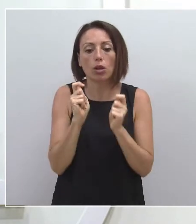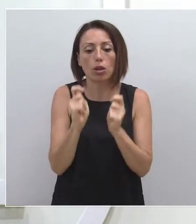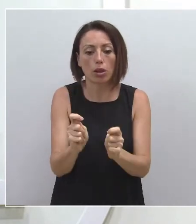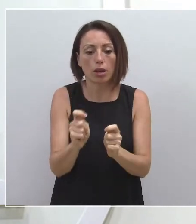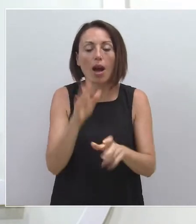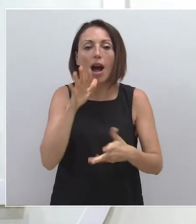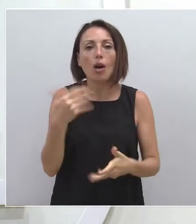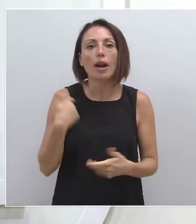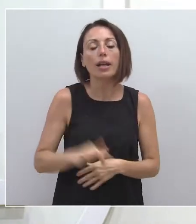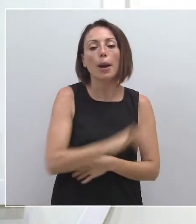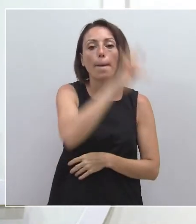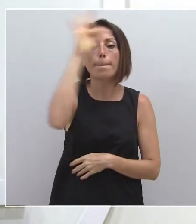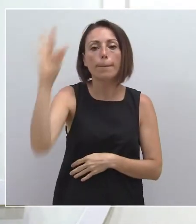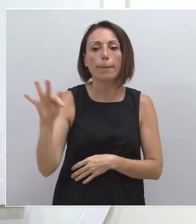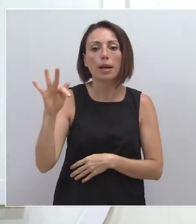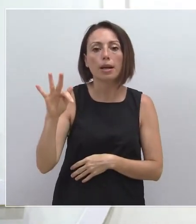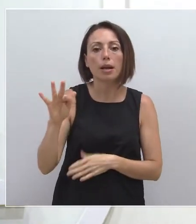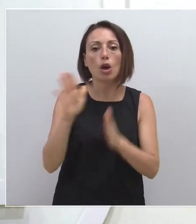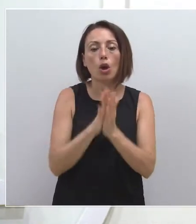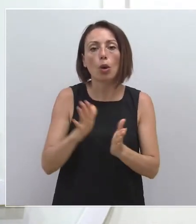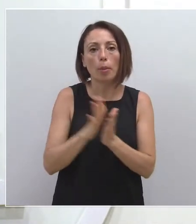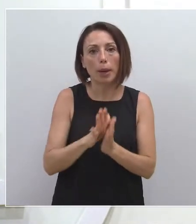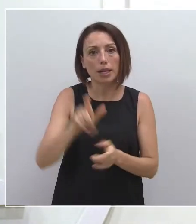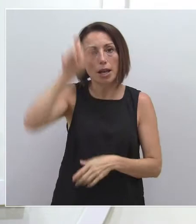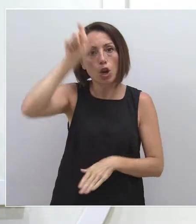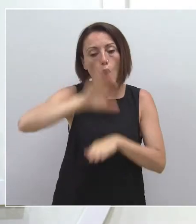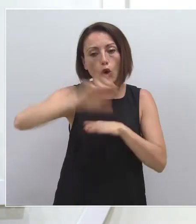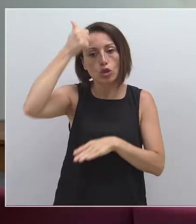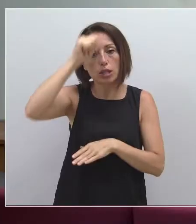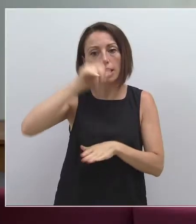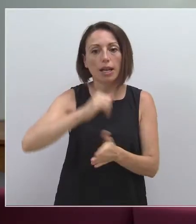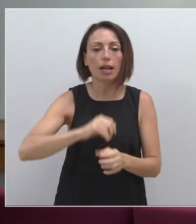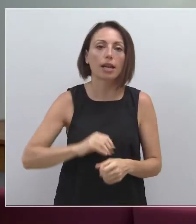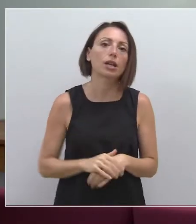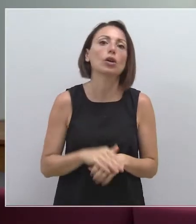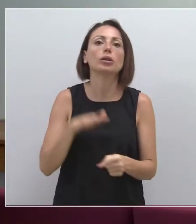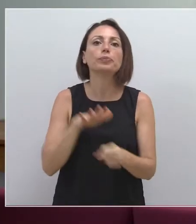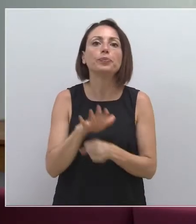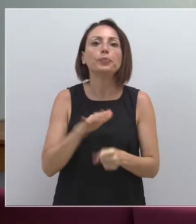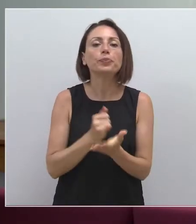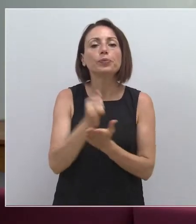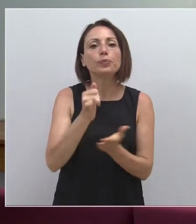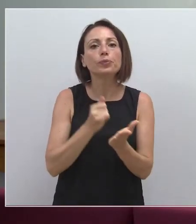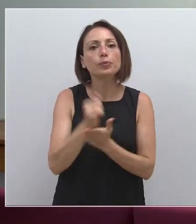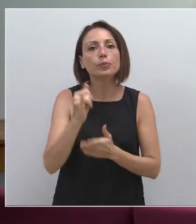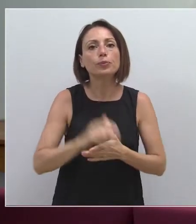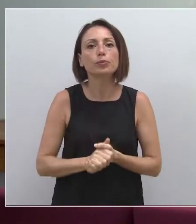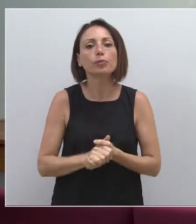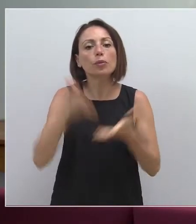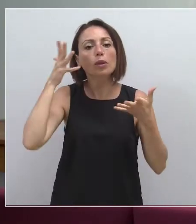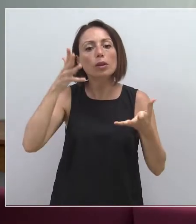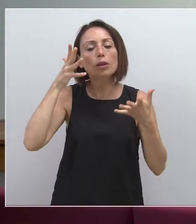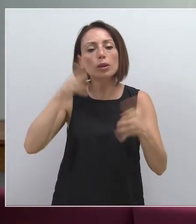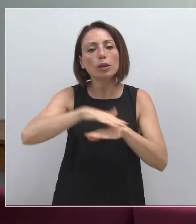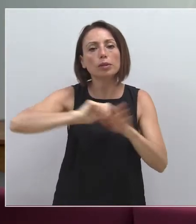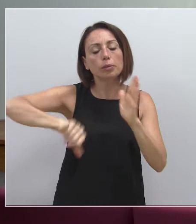Y ahora sí, ya cedo la palabra a mi compañero consejero de Agricultura. Gracias, consejera. Buenos días a todos. El Consejo de Gobierno ha